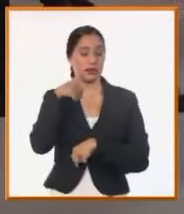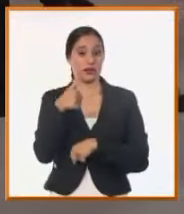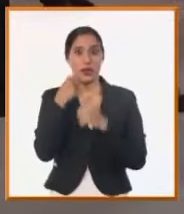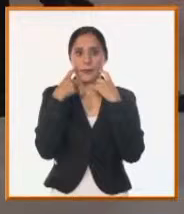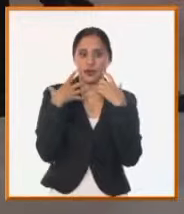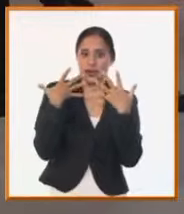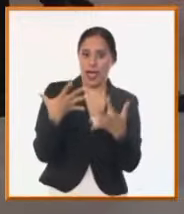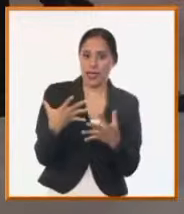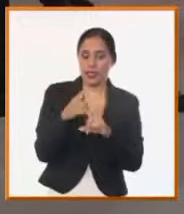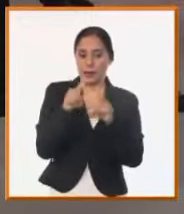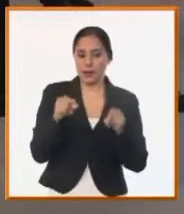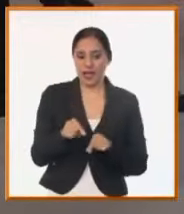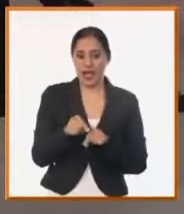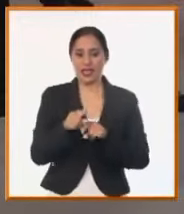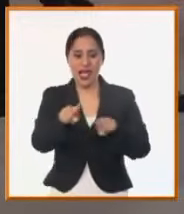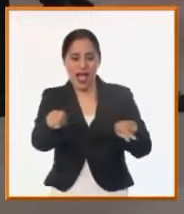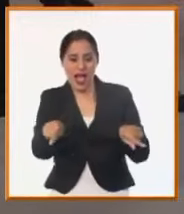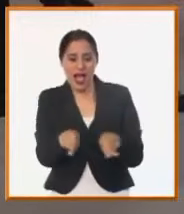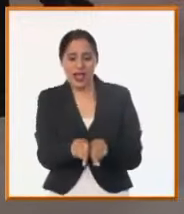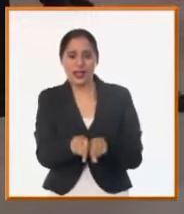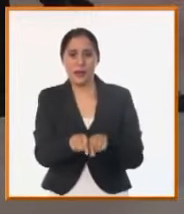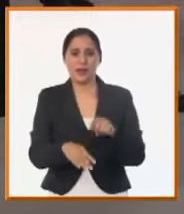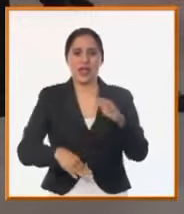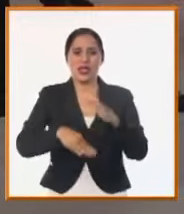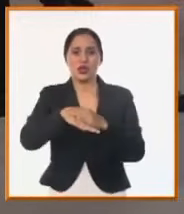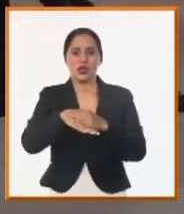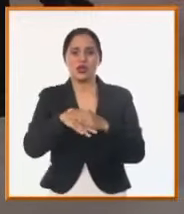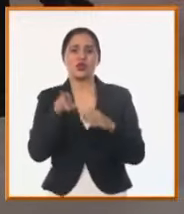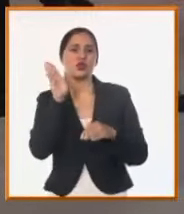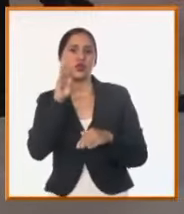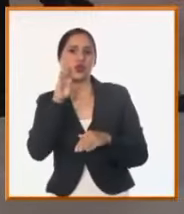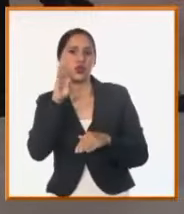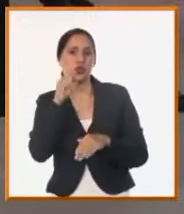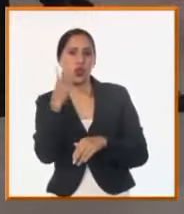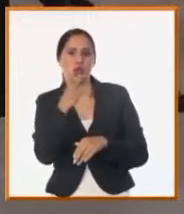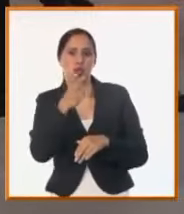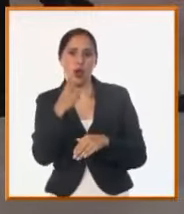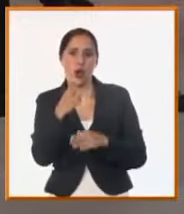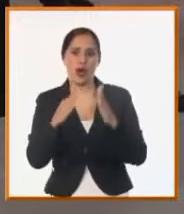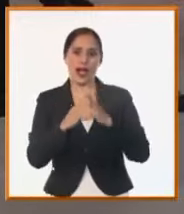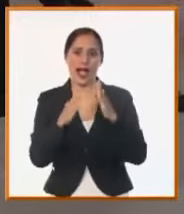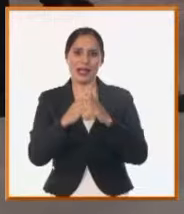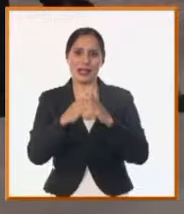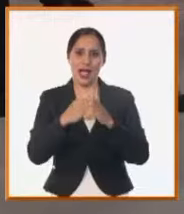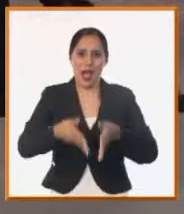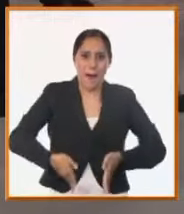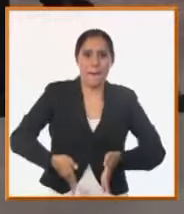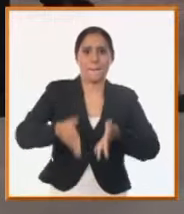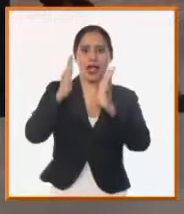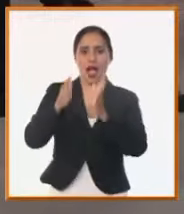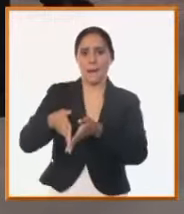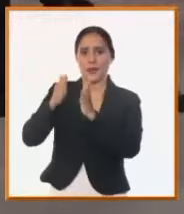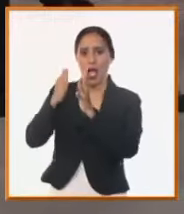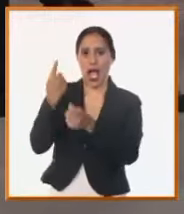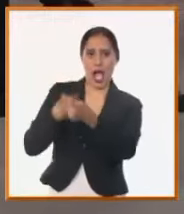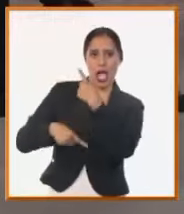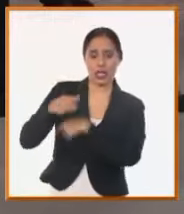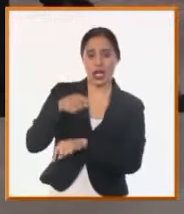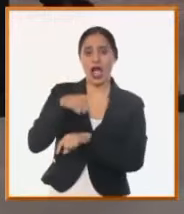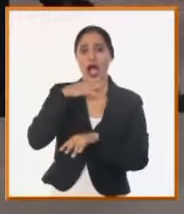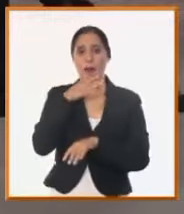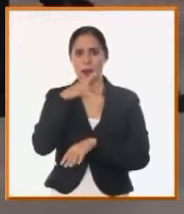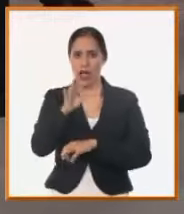la alcantarilla se tupe y entonces llena dos apartamentos de abajo en aquel momento usted estaba hablando de la fosa lo que estaba haciendo con la fosa